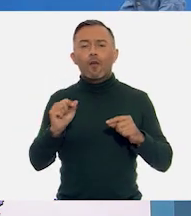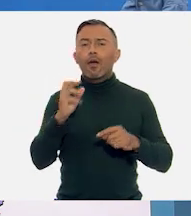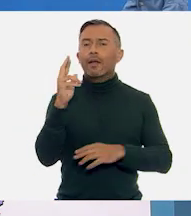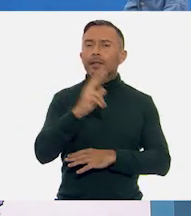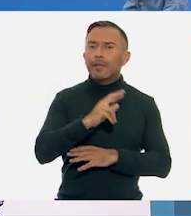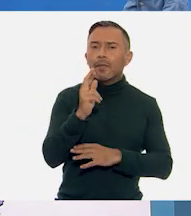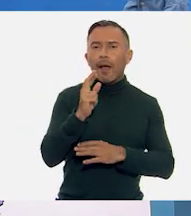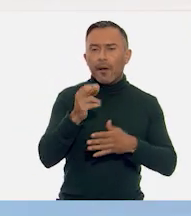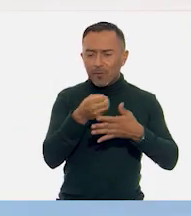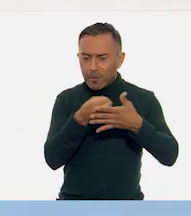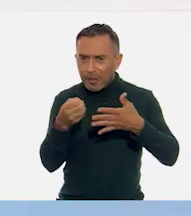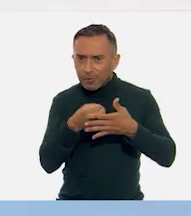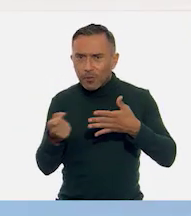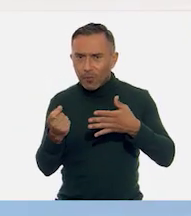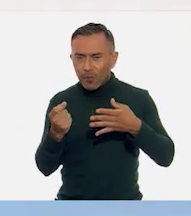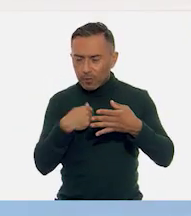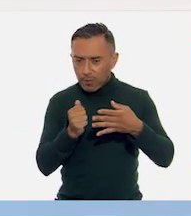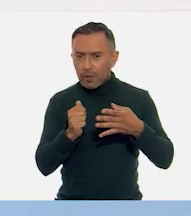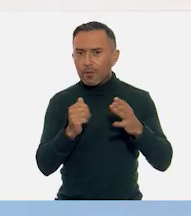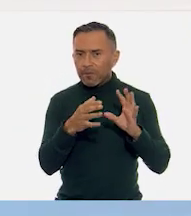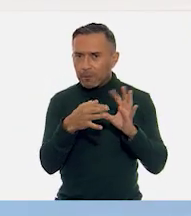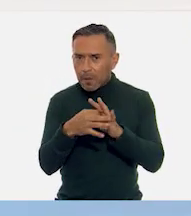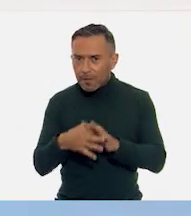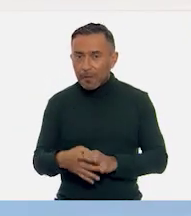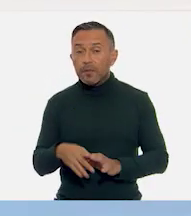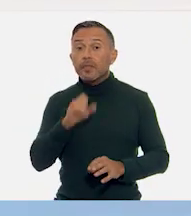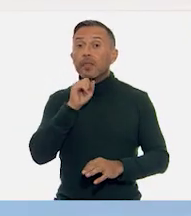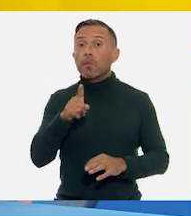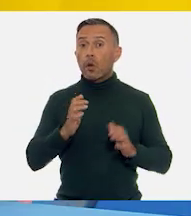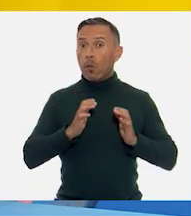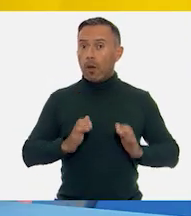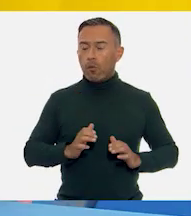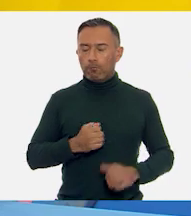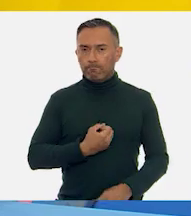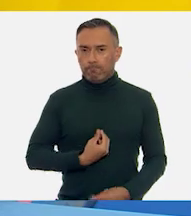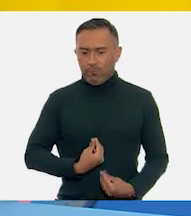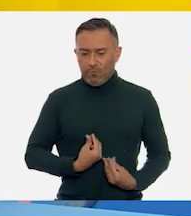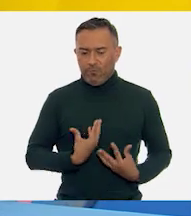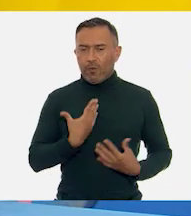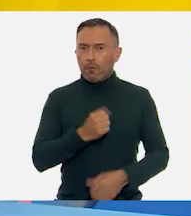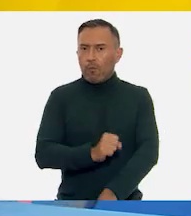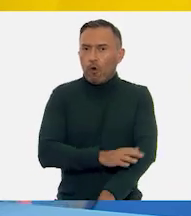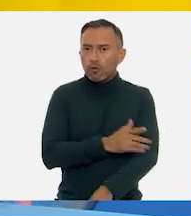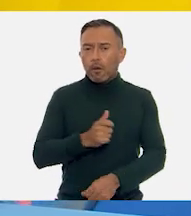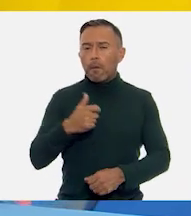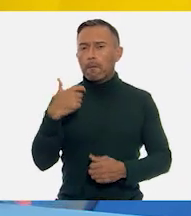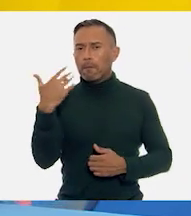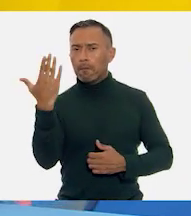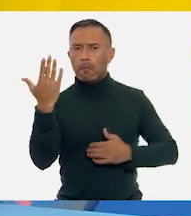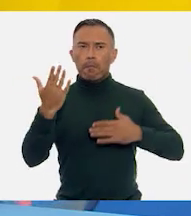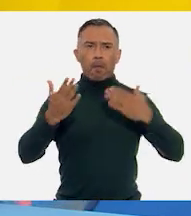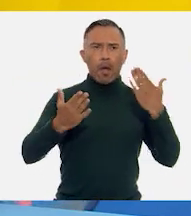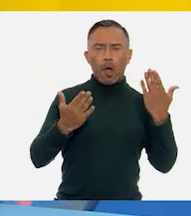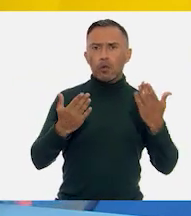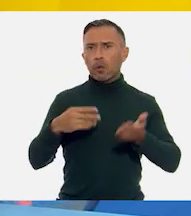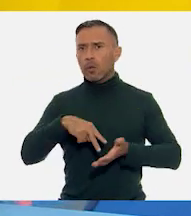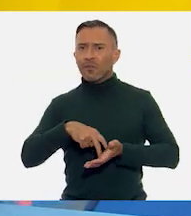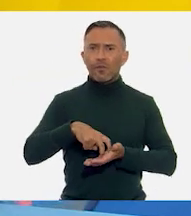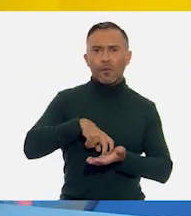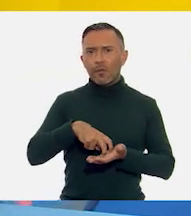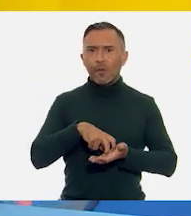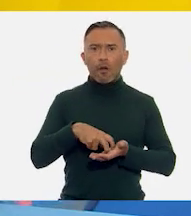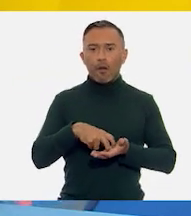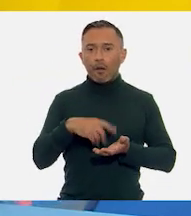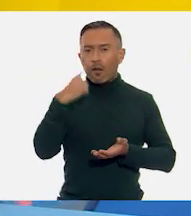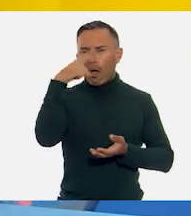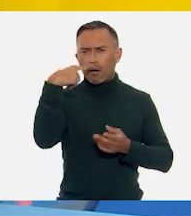también vamos a expresar los sentimientos y las emociones con nuestro cuerpo, moviendo las manos, los brazos, las piernas, haciendo